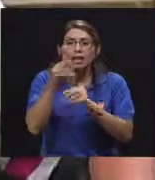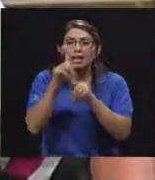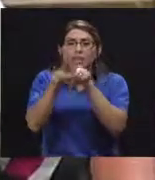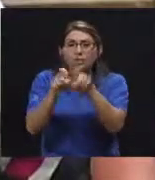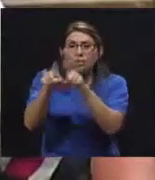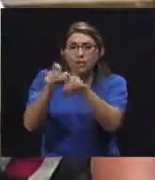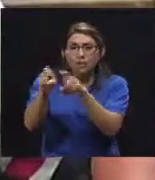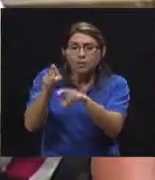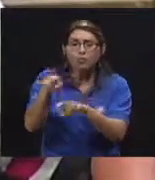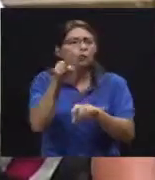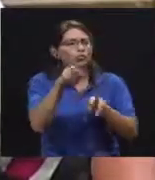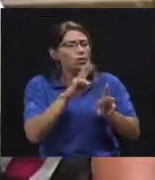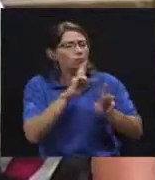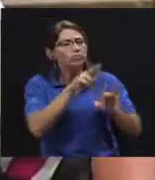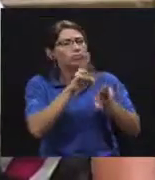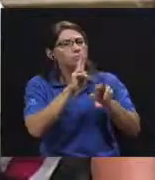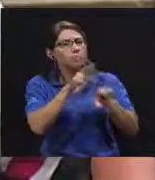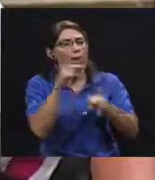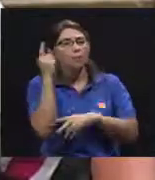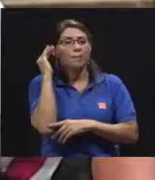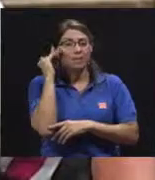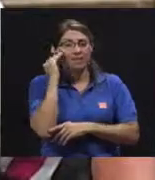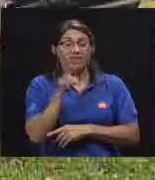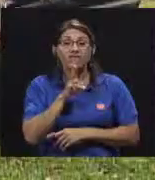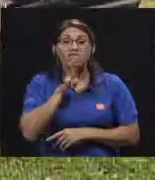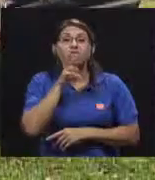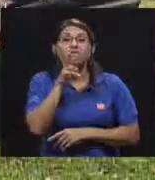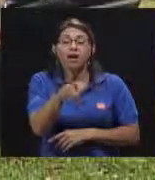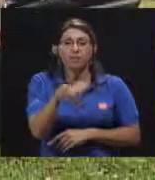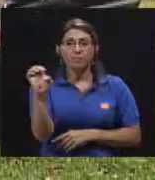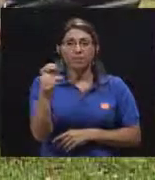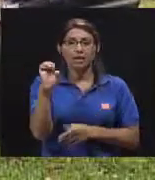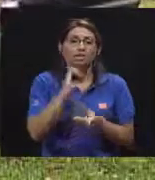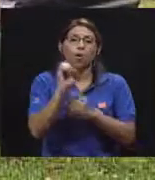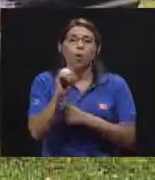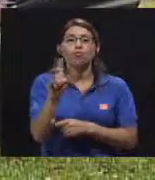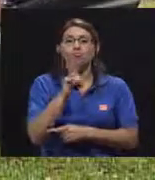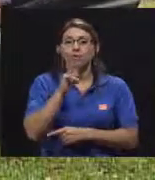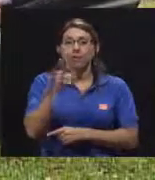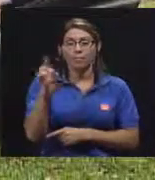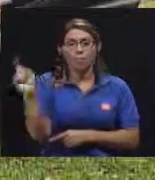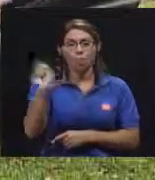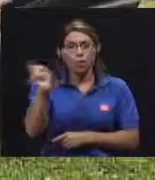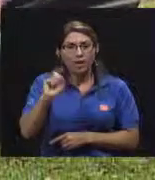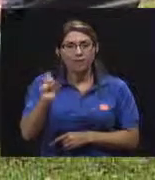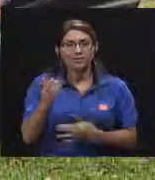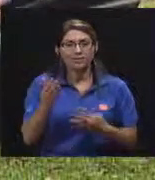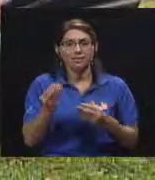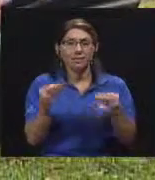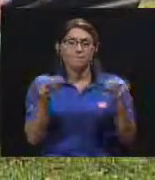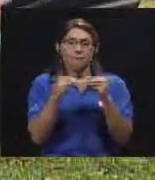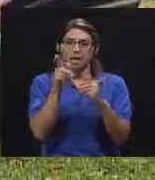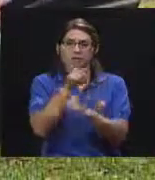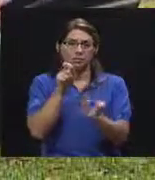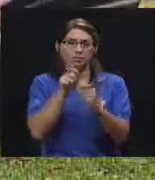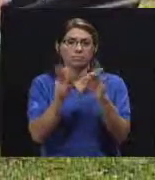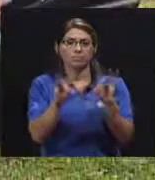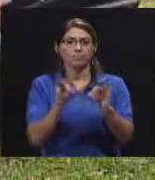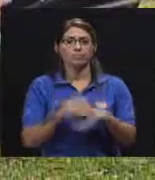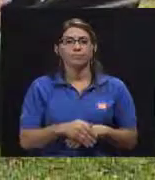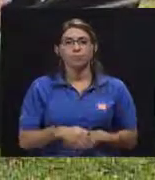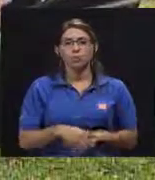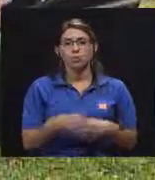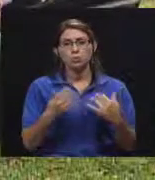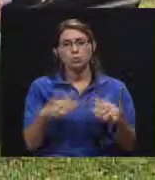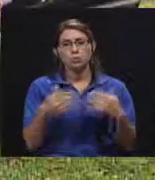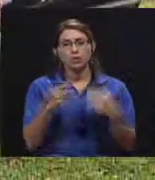o la facilidad para desplazar a una emergencia. Entonces, lo más concreto. De verdad que el trabajo María del Mar